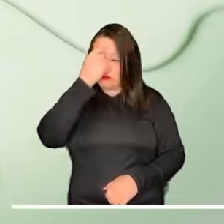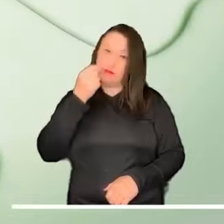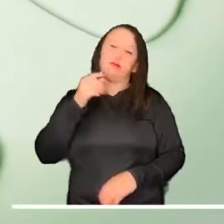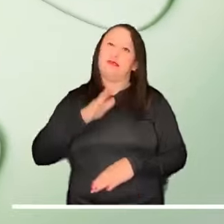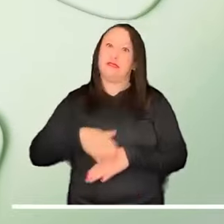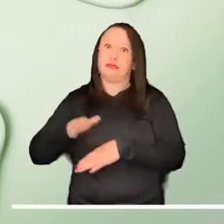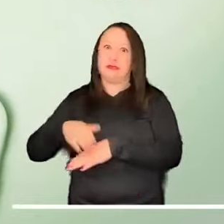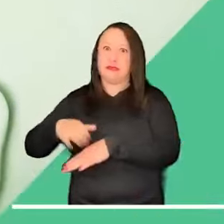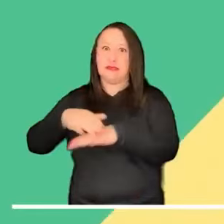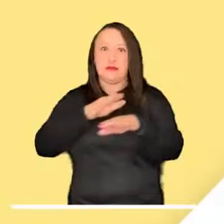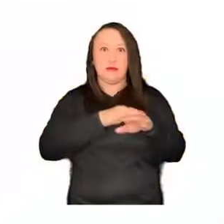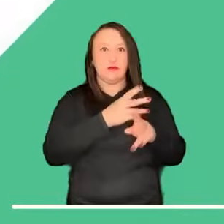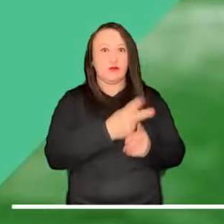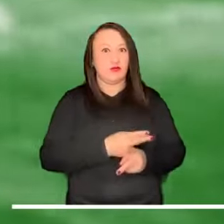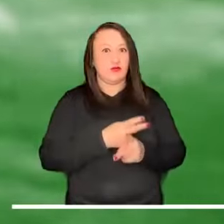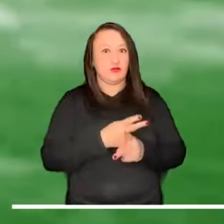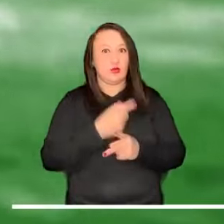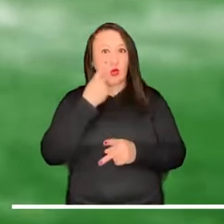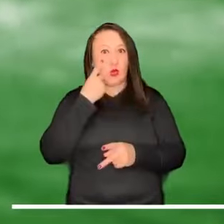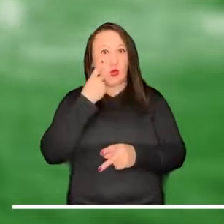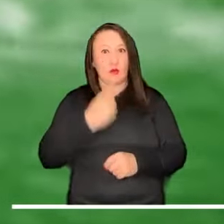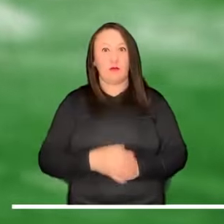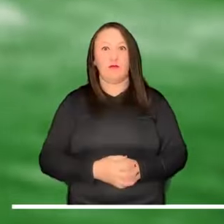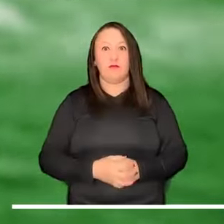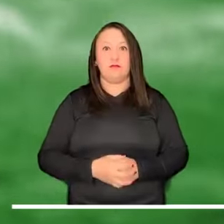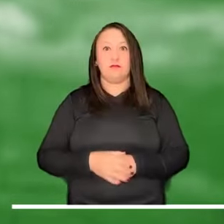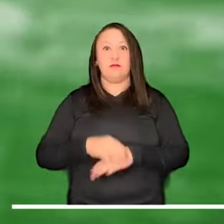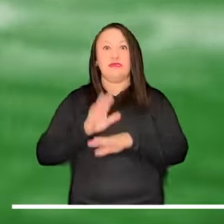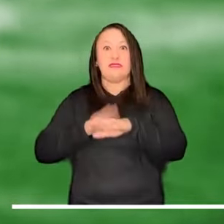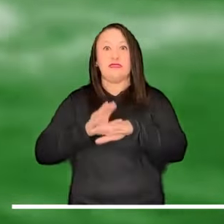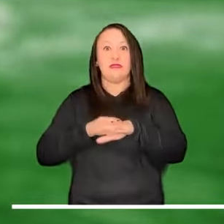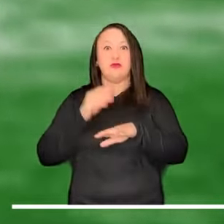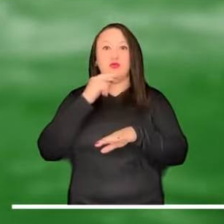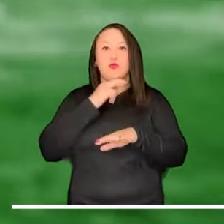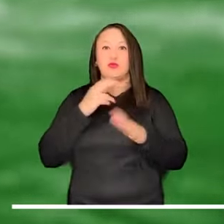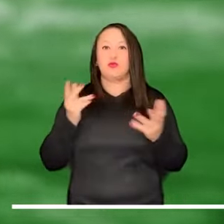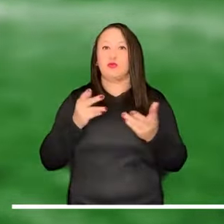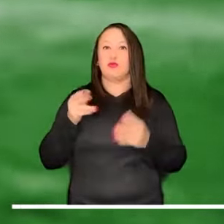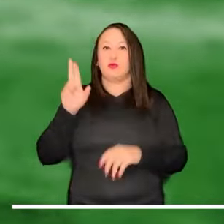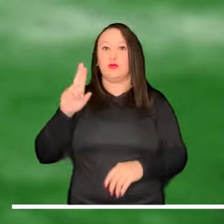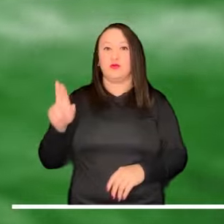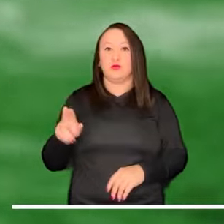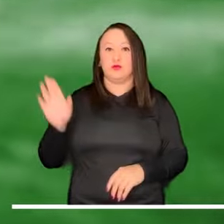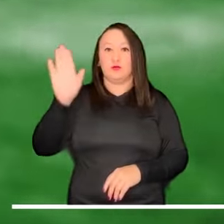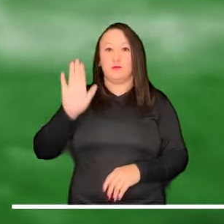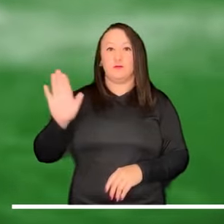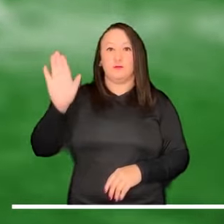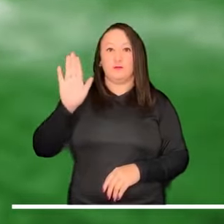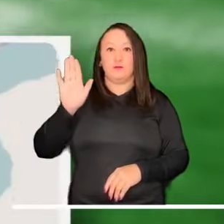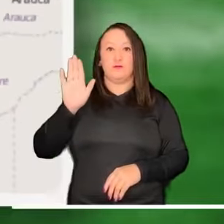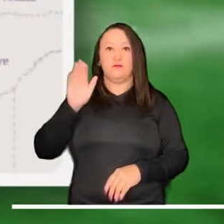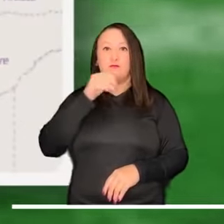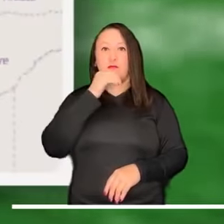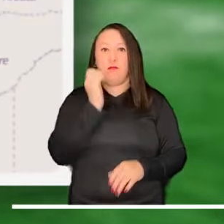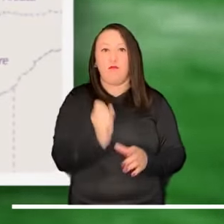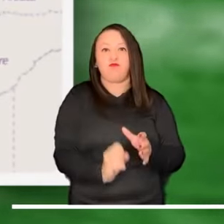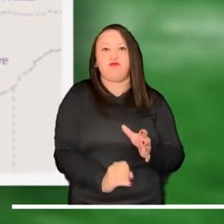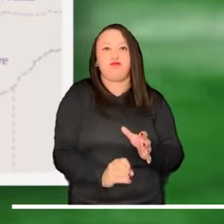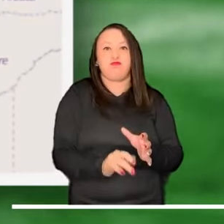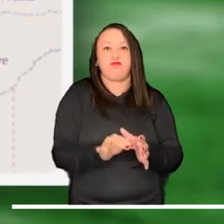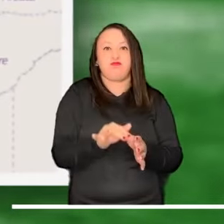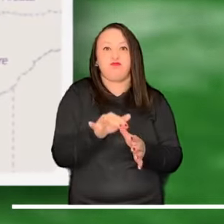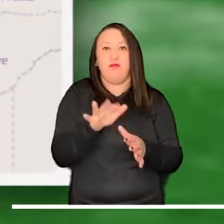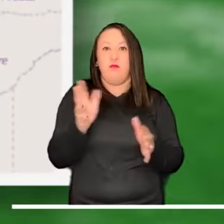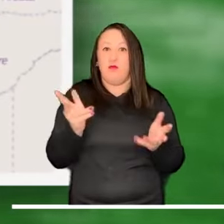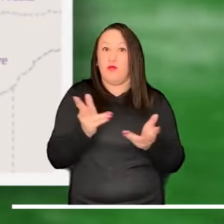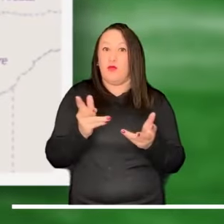durante la tarde. No se quede sin conocer las alertas que se encuentran activas. Alerta roja se